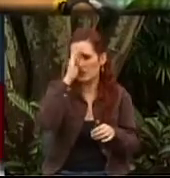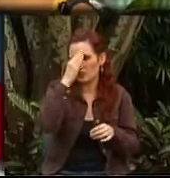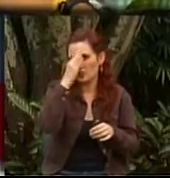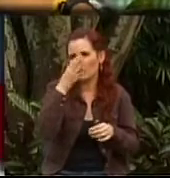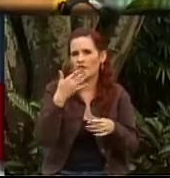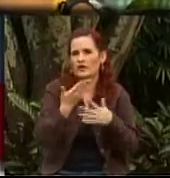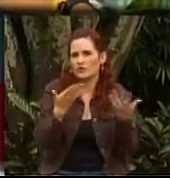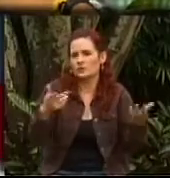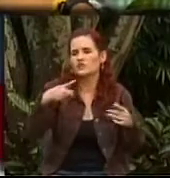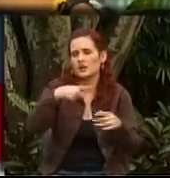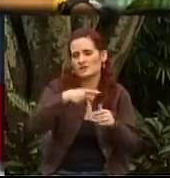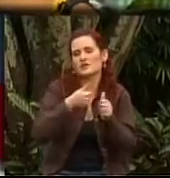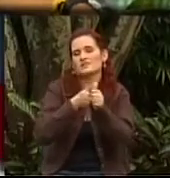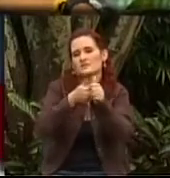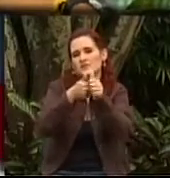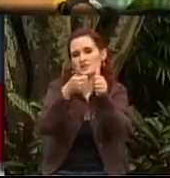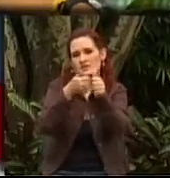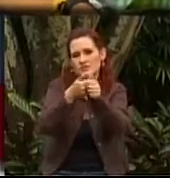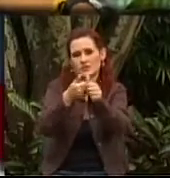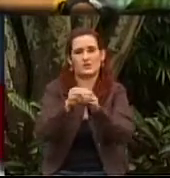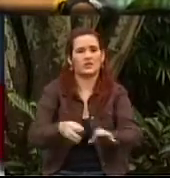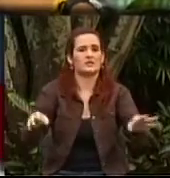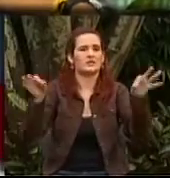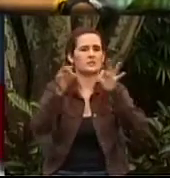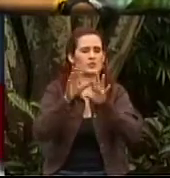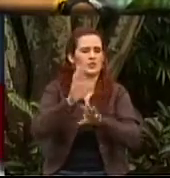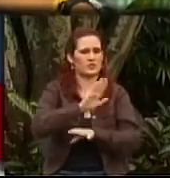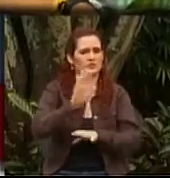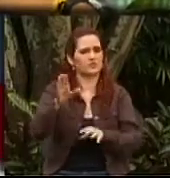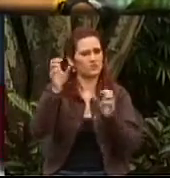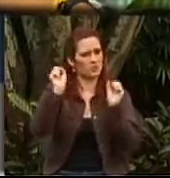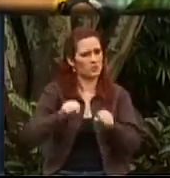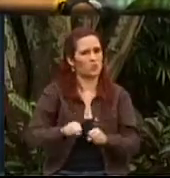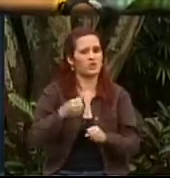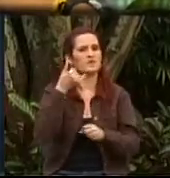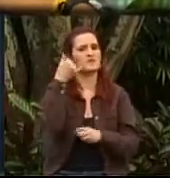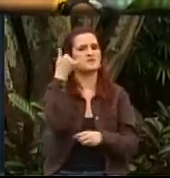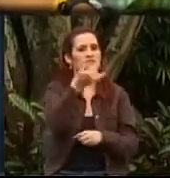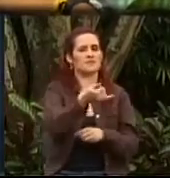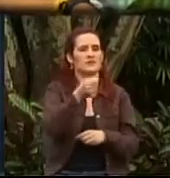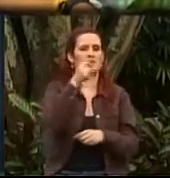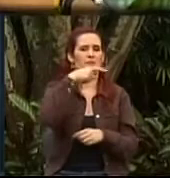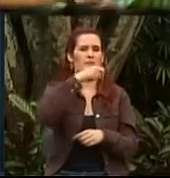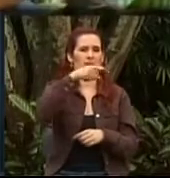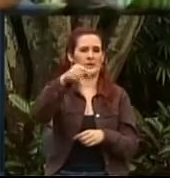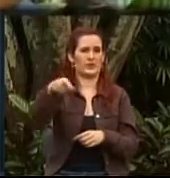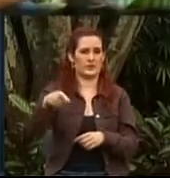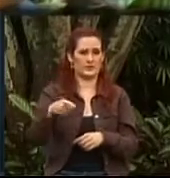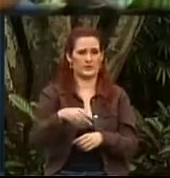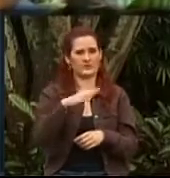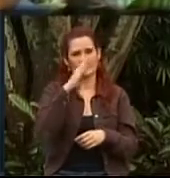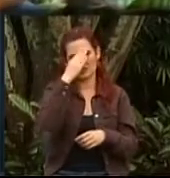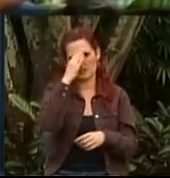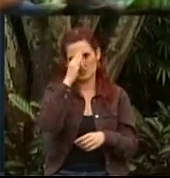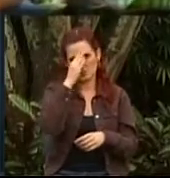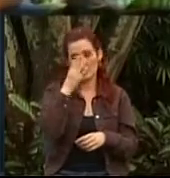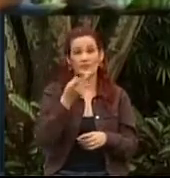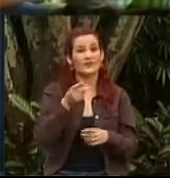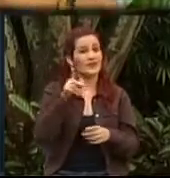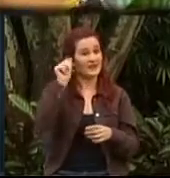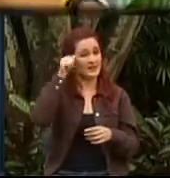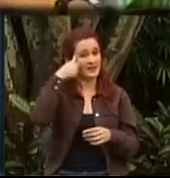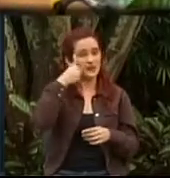pueden recibir orientación. Nuestros compañeros de la Secretaría los podrán orientar a propósito de cada una de esas inquietudes. Entre el 7 y el 10 de